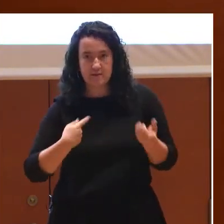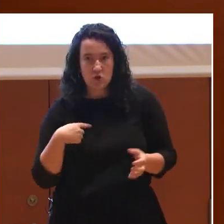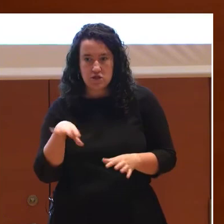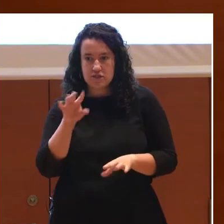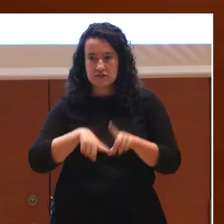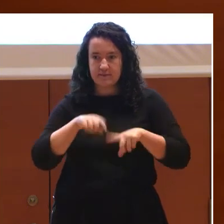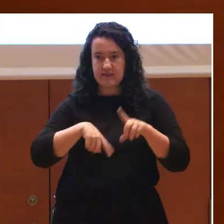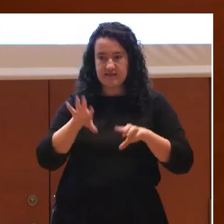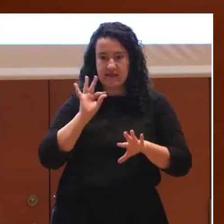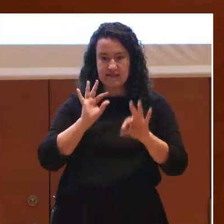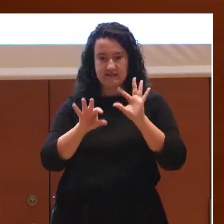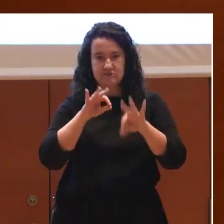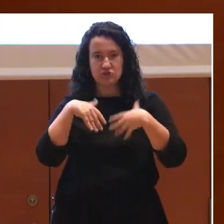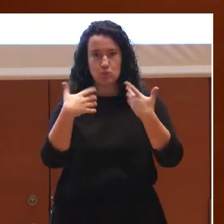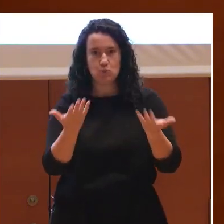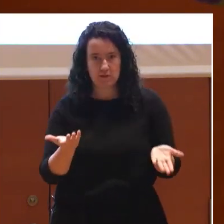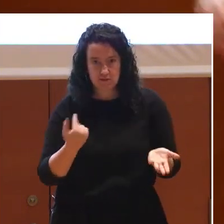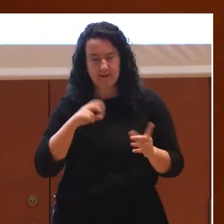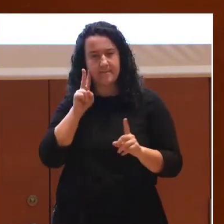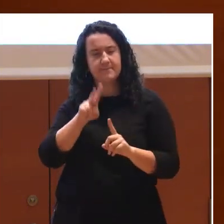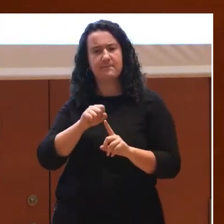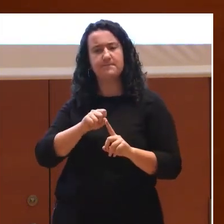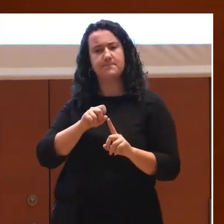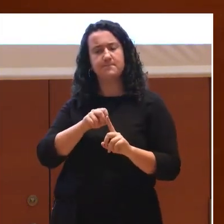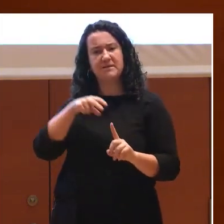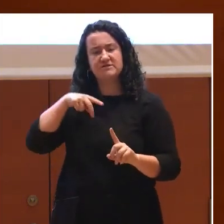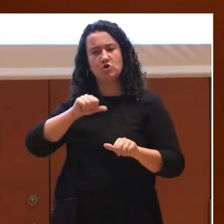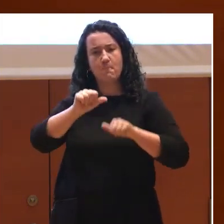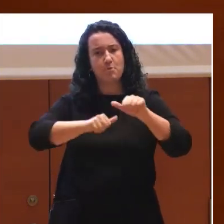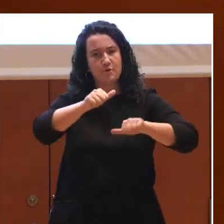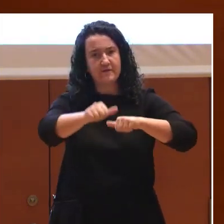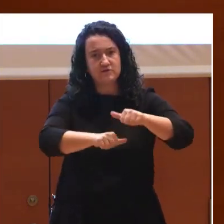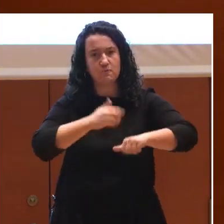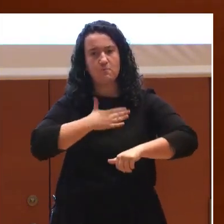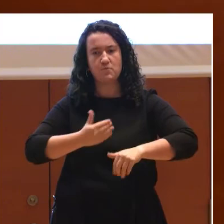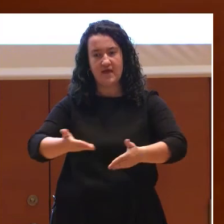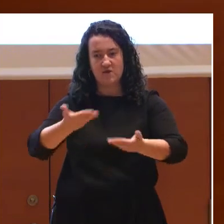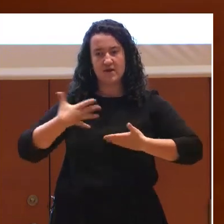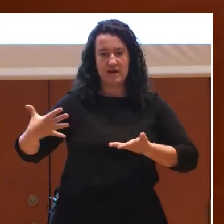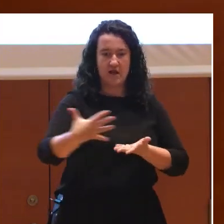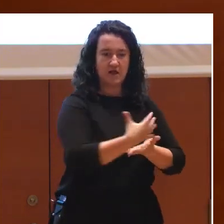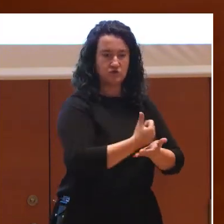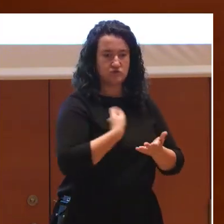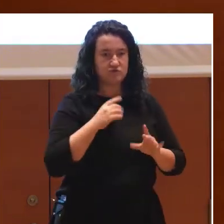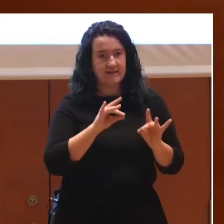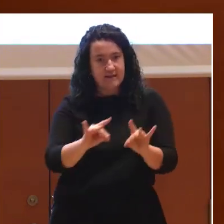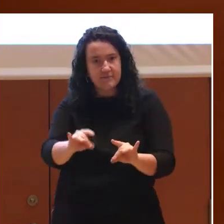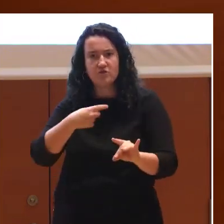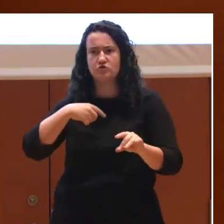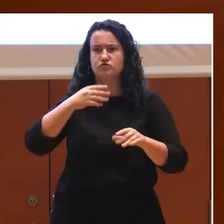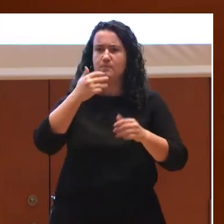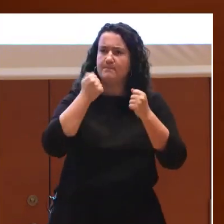tomando. Tener esta visión de proceso creo que puede ayudarnos a todos y a todas, desde la intervención, desde los poderes